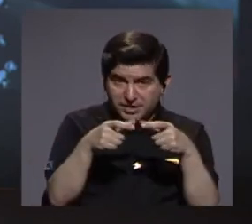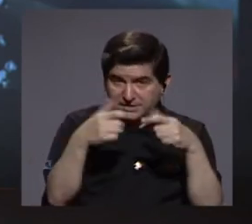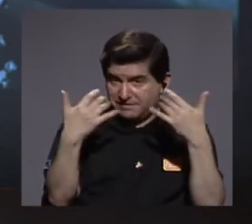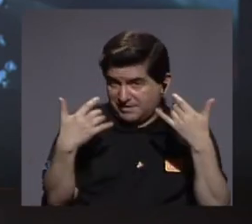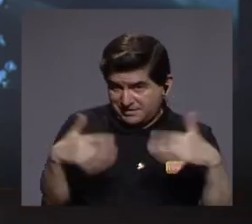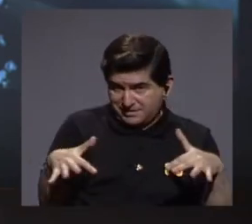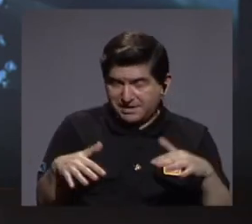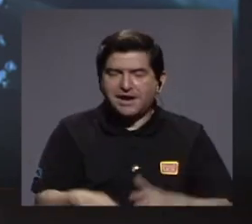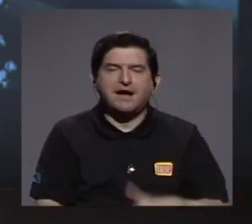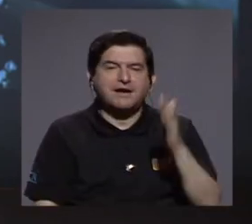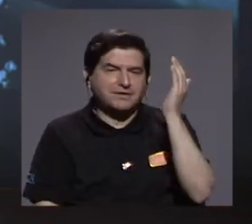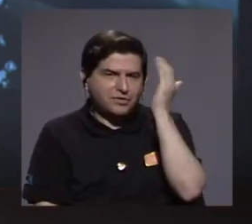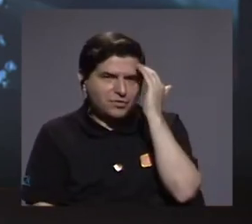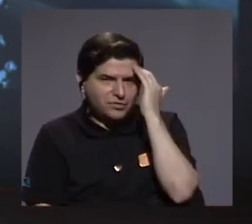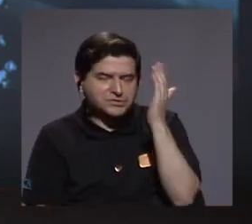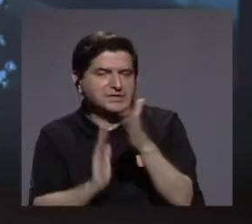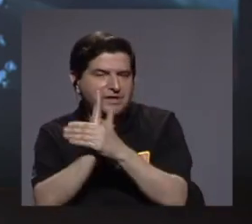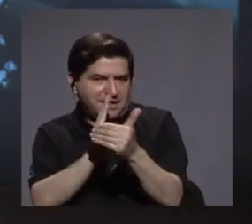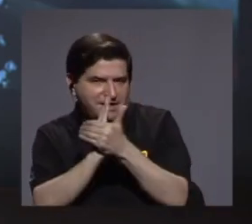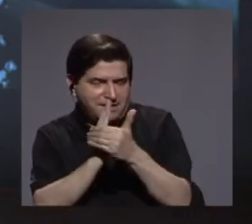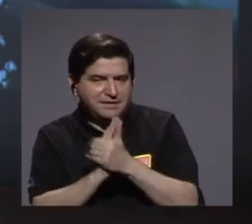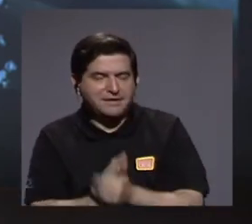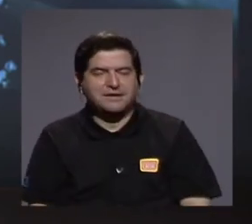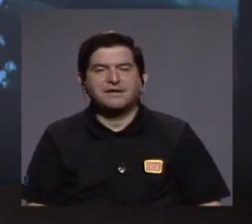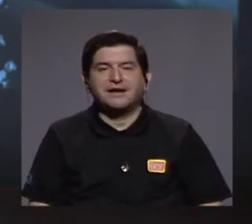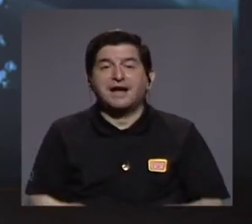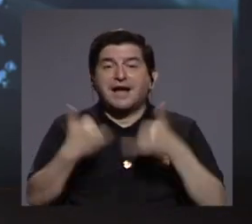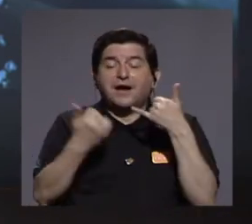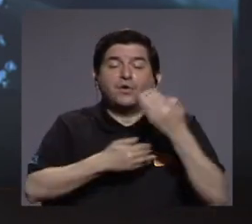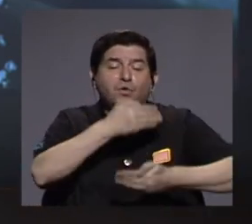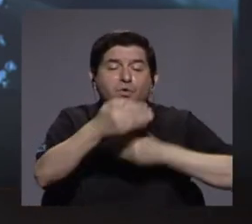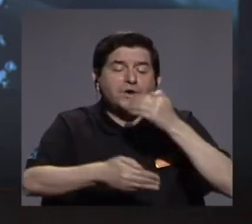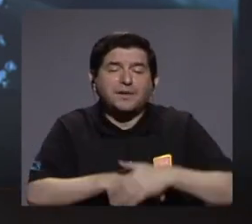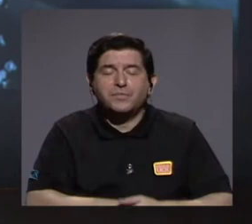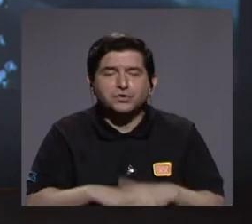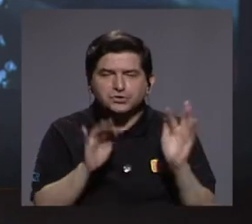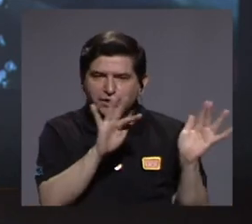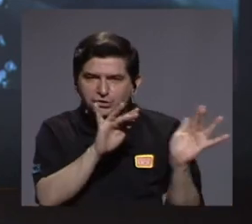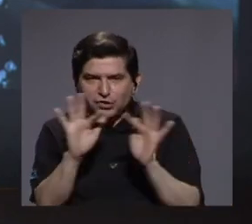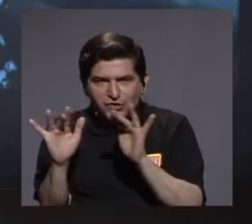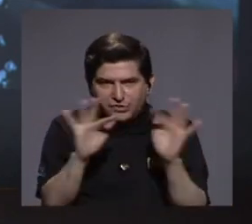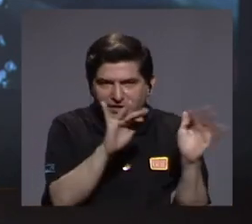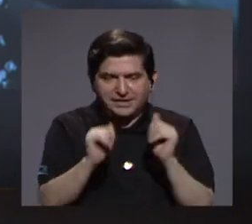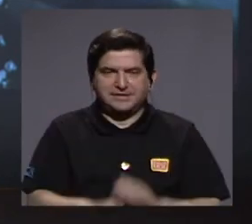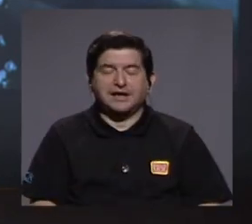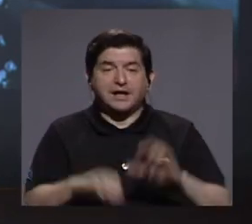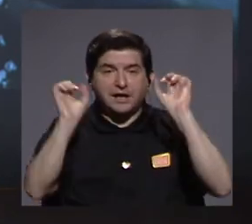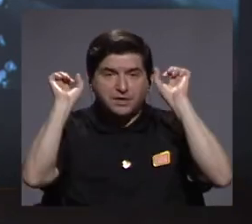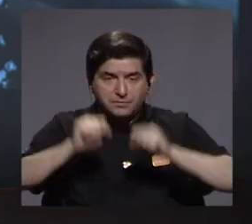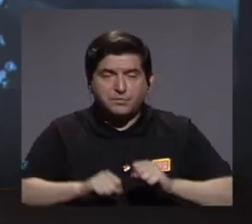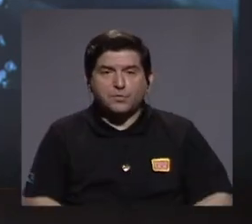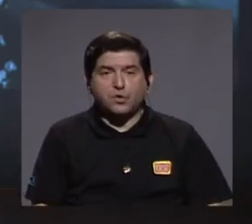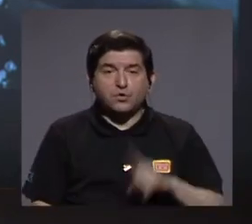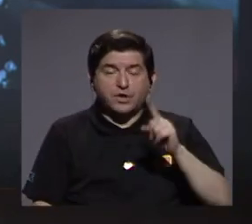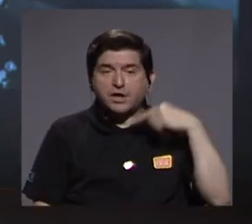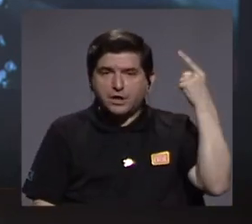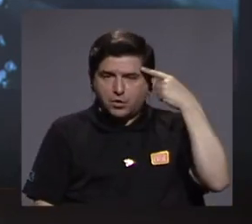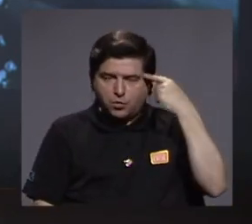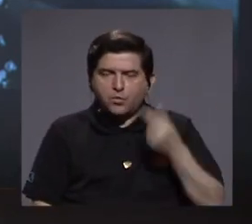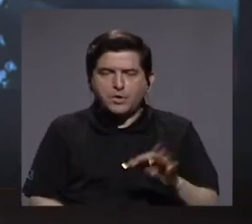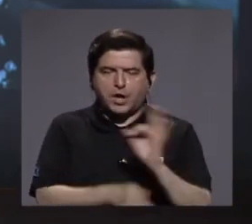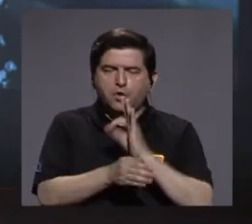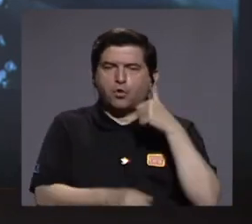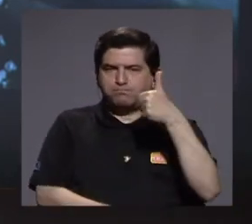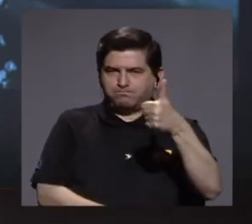hablamos del tema de conocimiento y de talento, están los procesos de digitalización para poder hacer un Estado más eficiente.